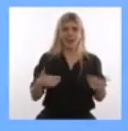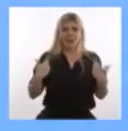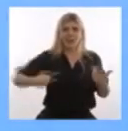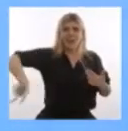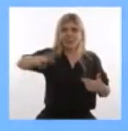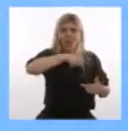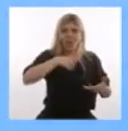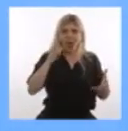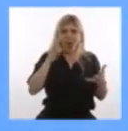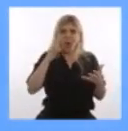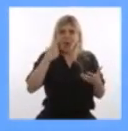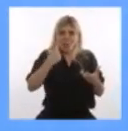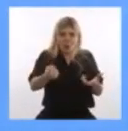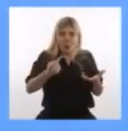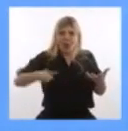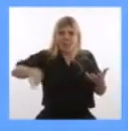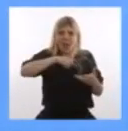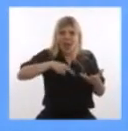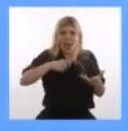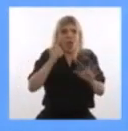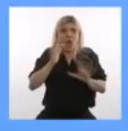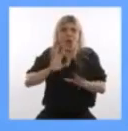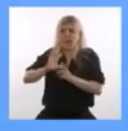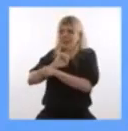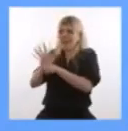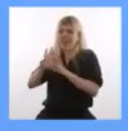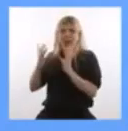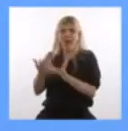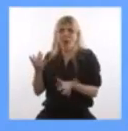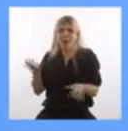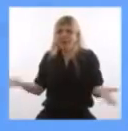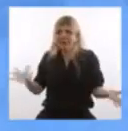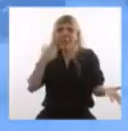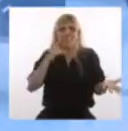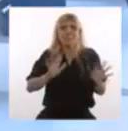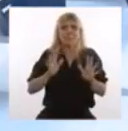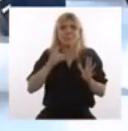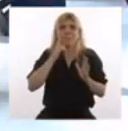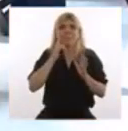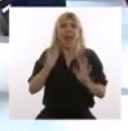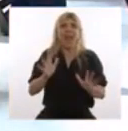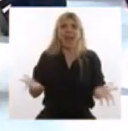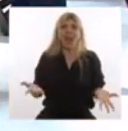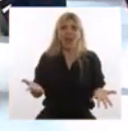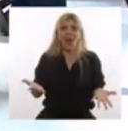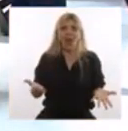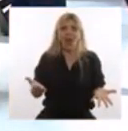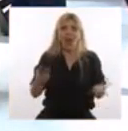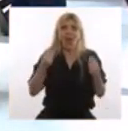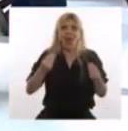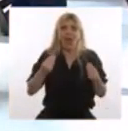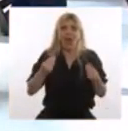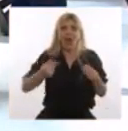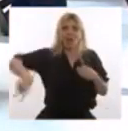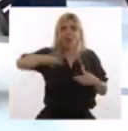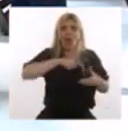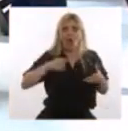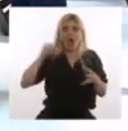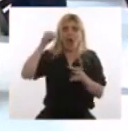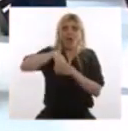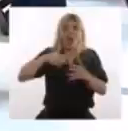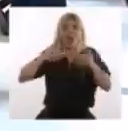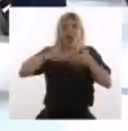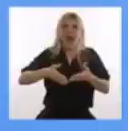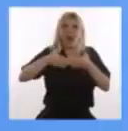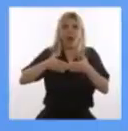cuenta que frente a lo desconocido, corríamos el riesgo de que el barco se hunda. Y fuimos